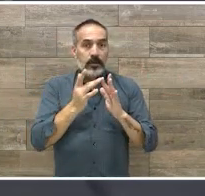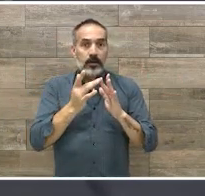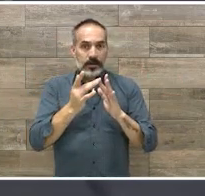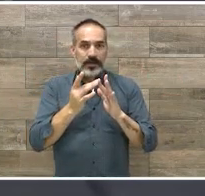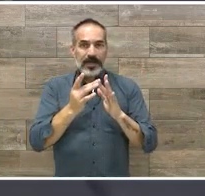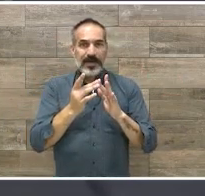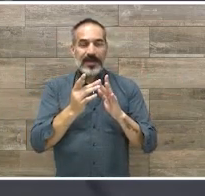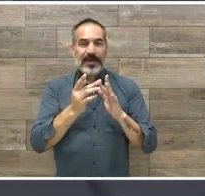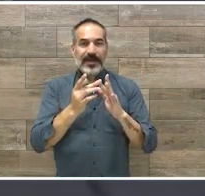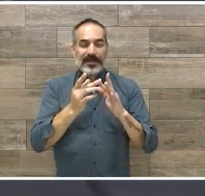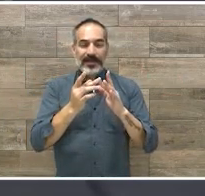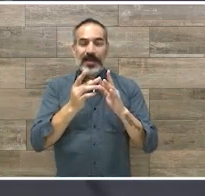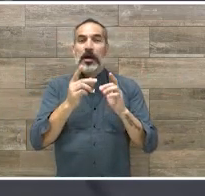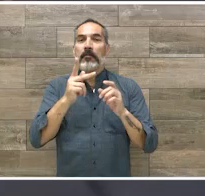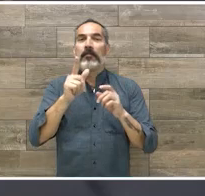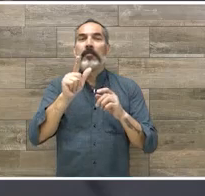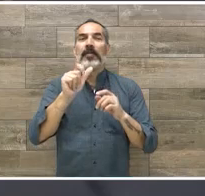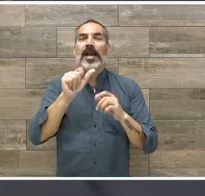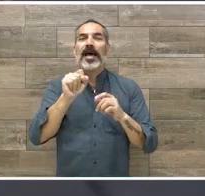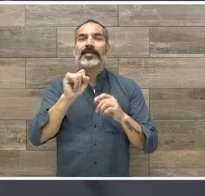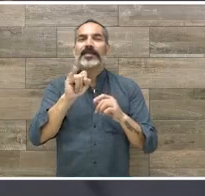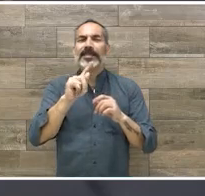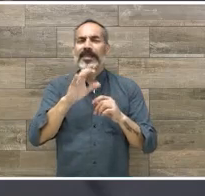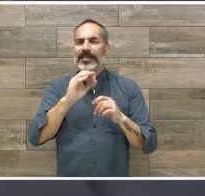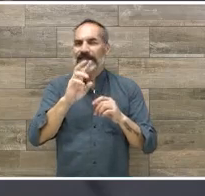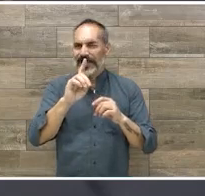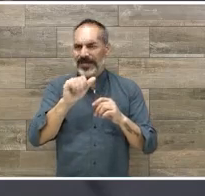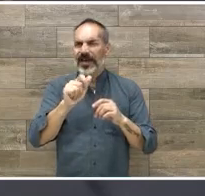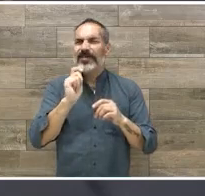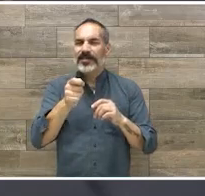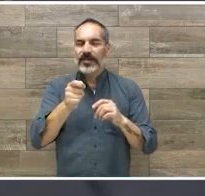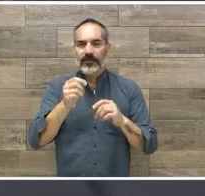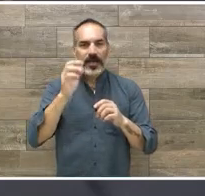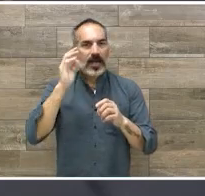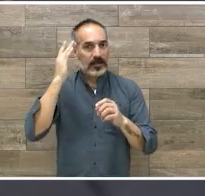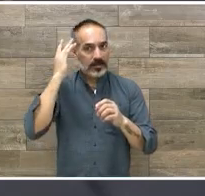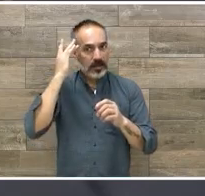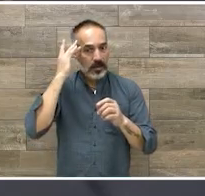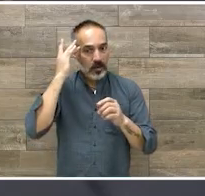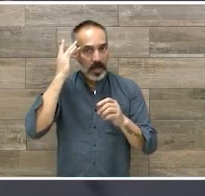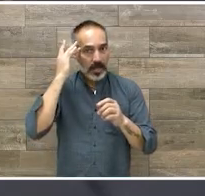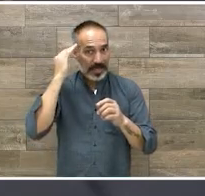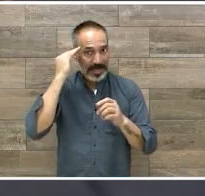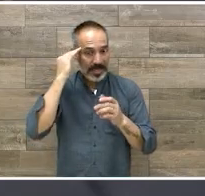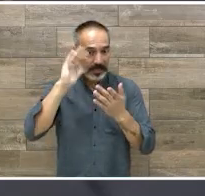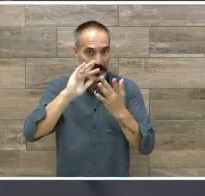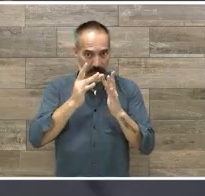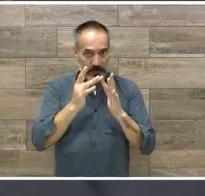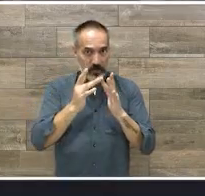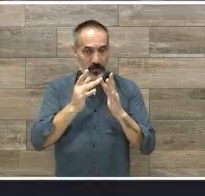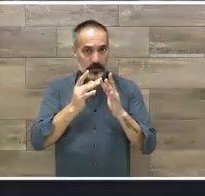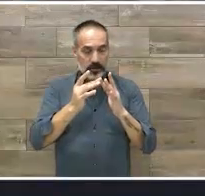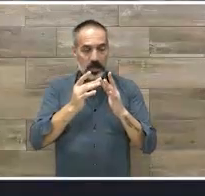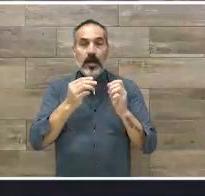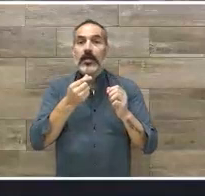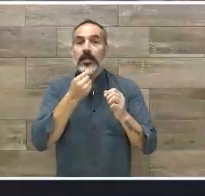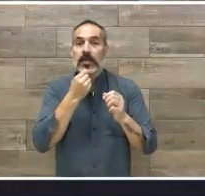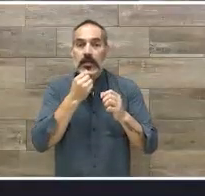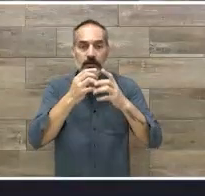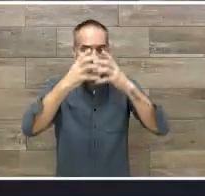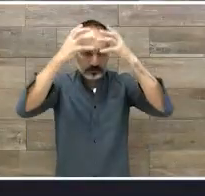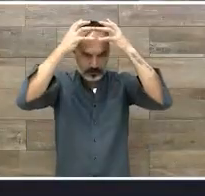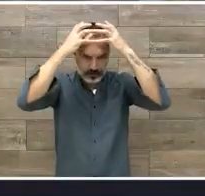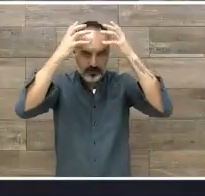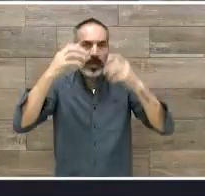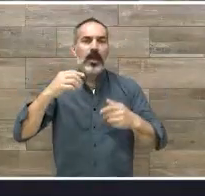manera estamos jugando con esa estabilidad de las conexiones se denominan conexiones sinápticas